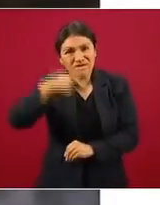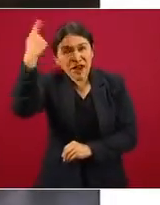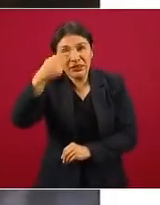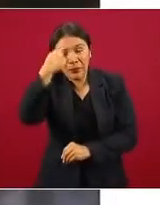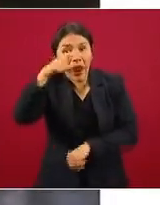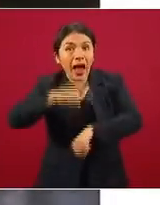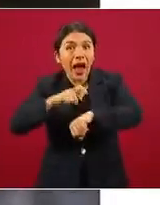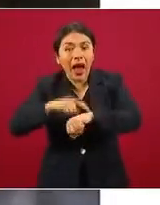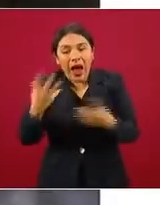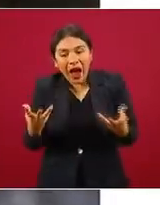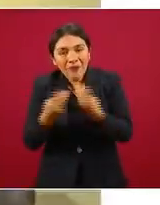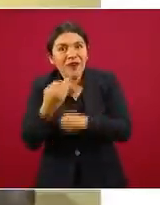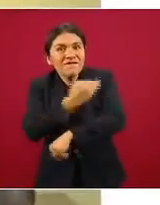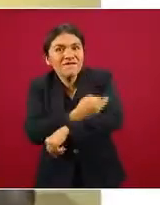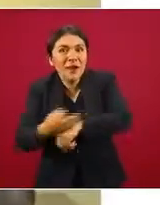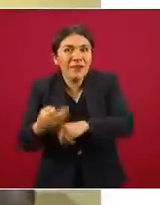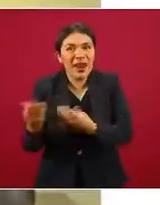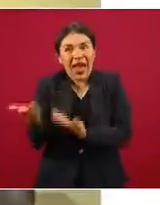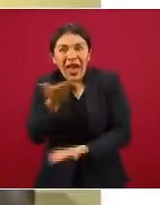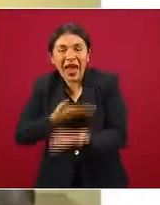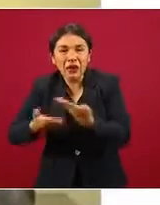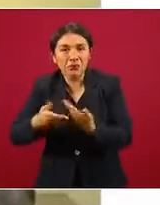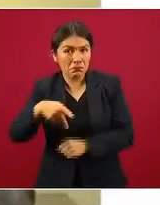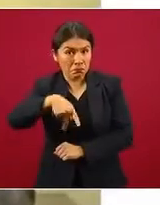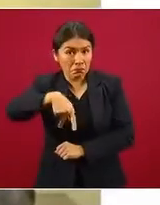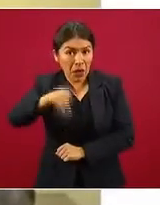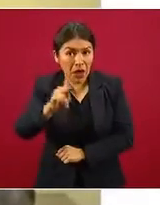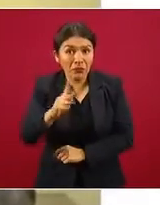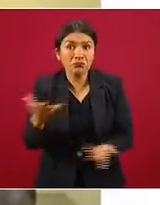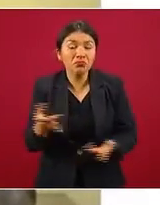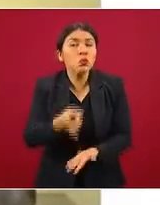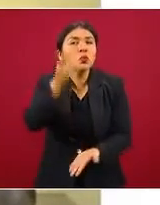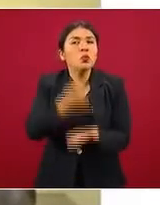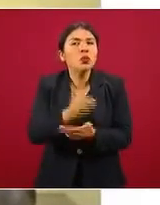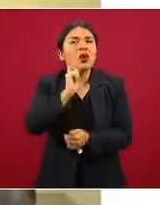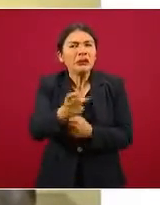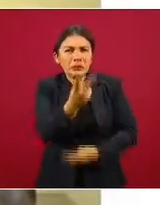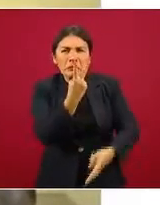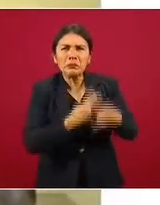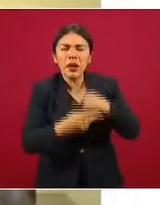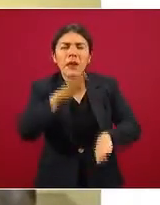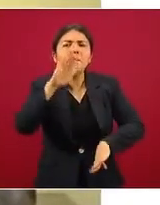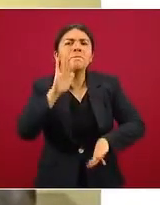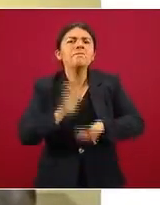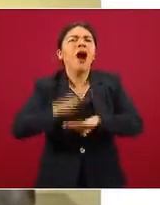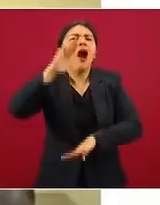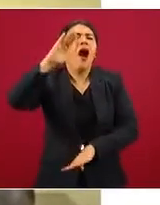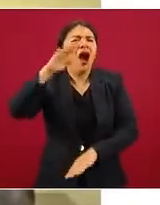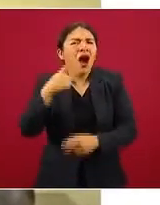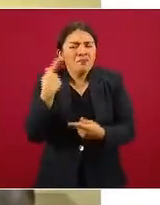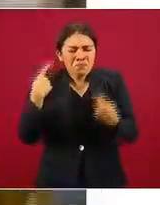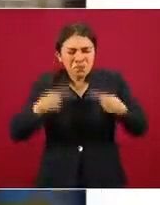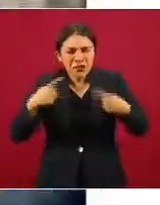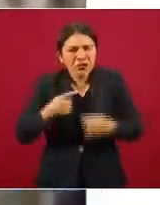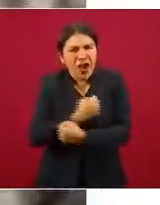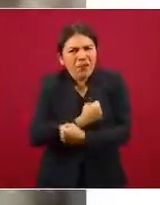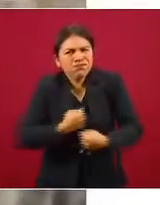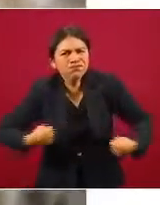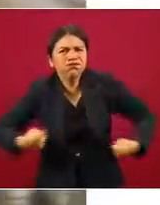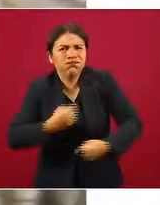para ganar más tiempo con nuestra familia. Sin embargo, lo único que se obtuvo fueron elevados índices de obesidad,